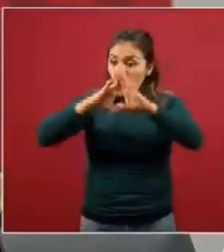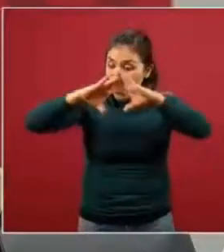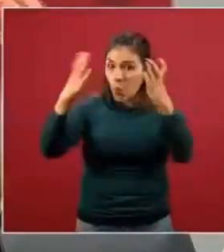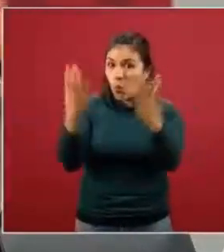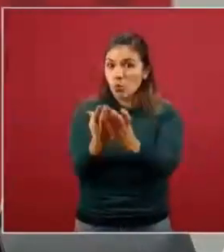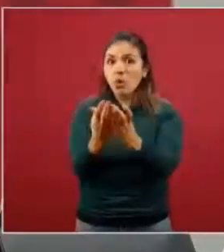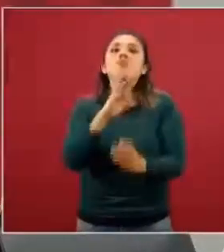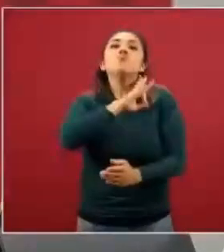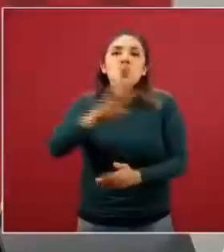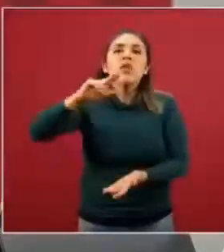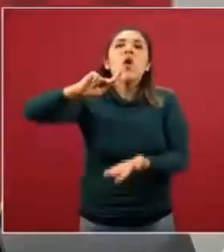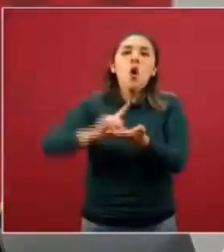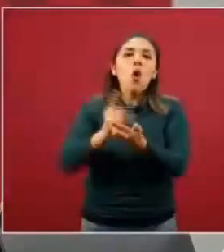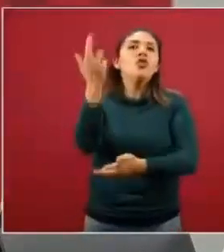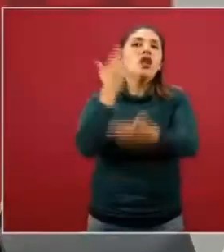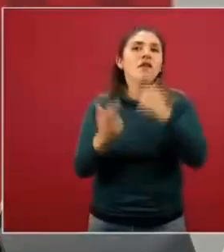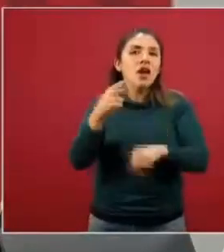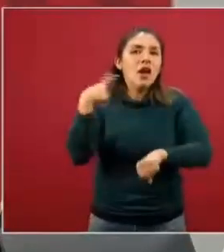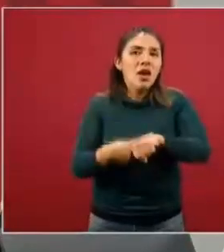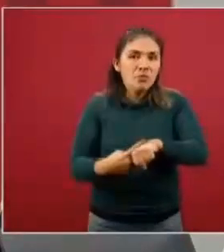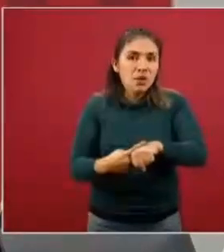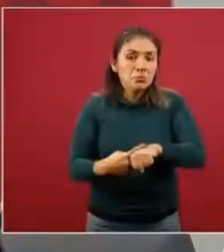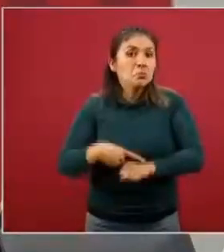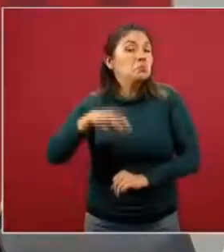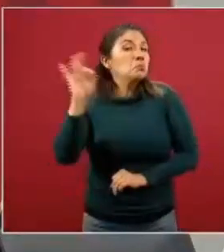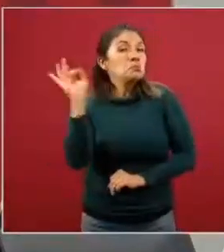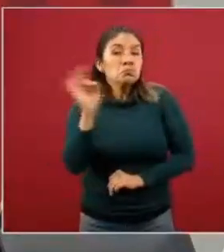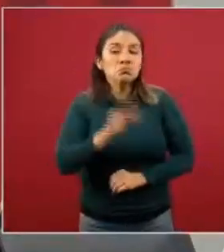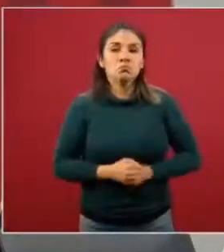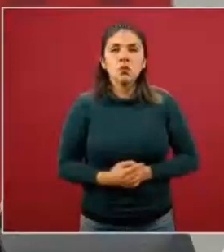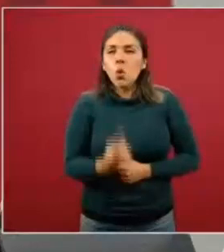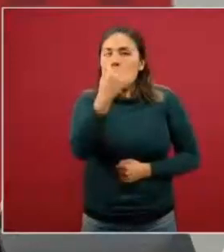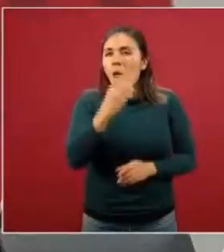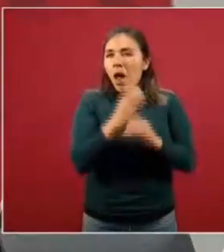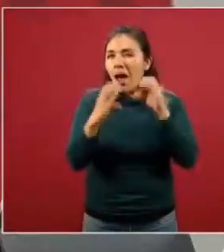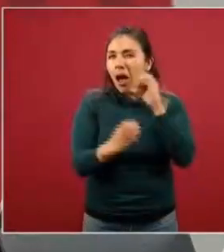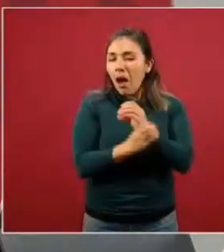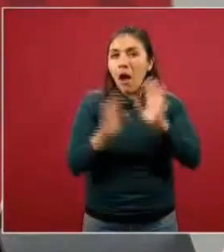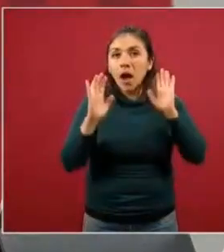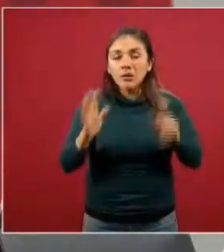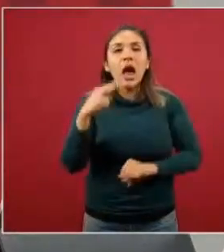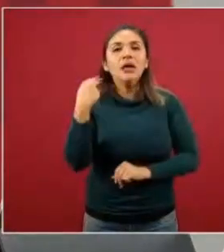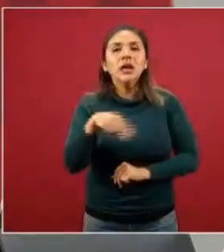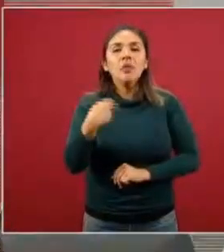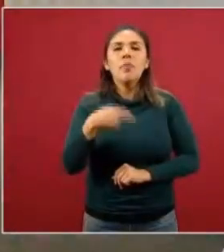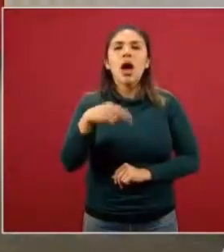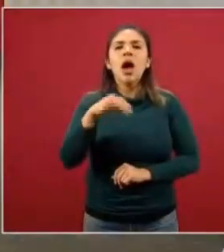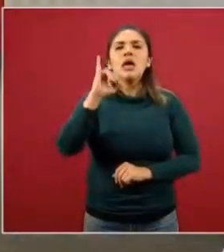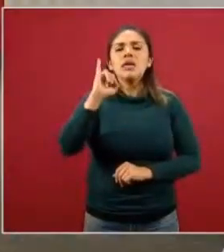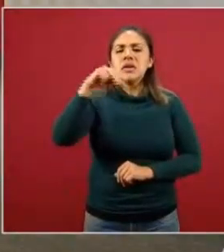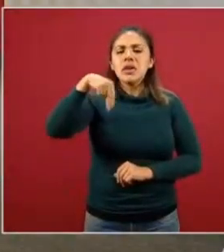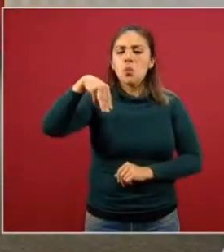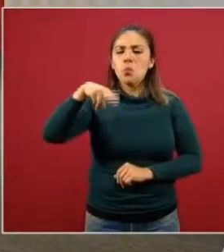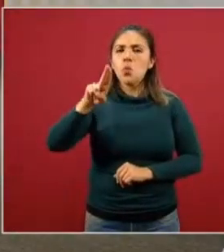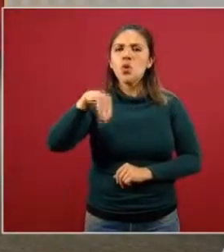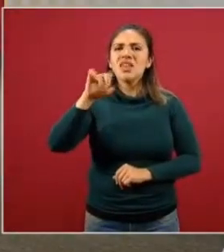siempre puede regresar a un país, excepto que alcancemos un elemento que técnicamente se llama inmunidad de rebaño, que aquí